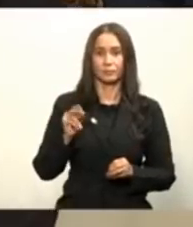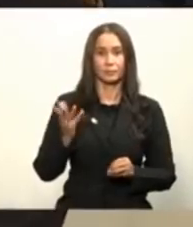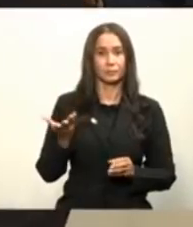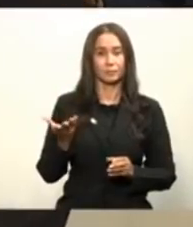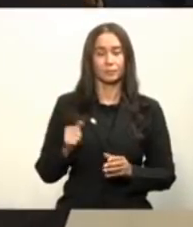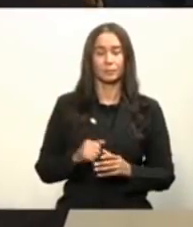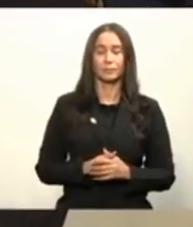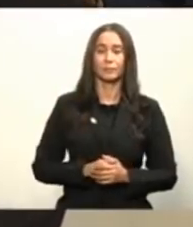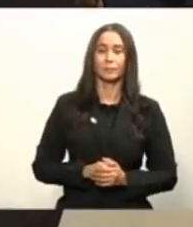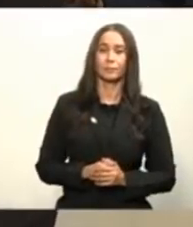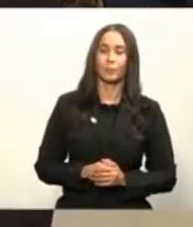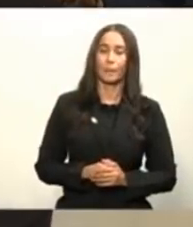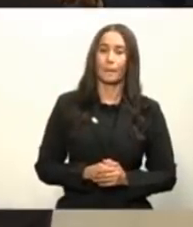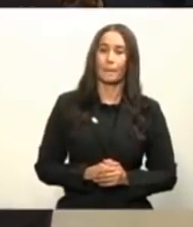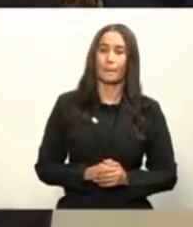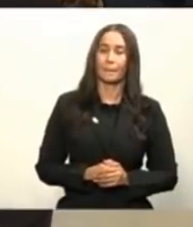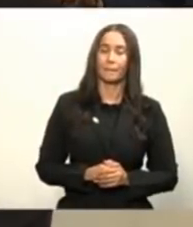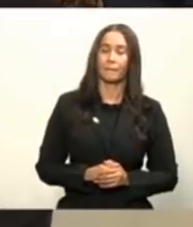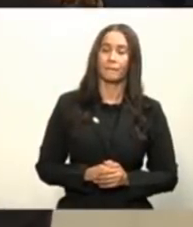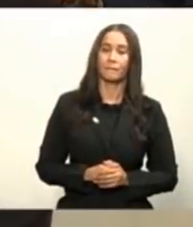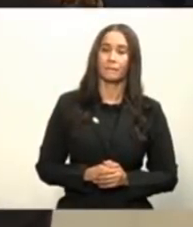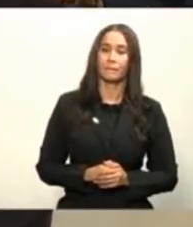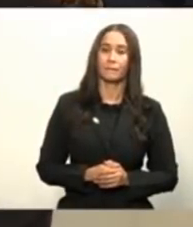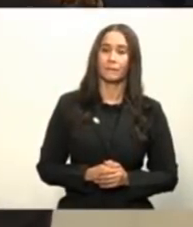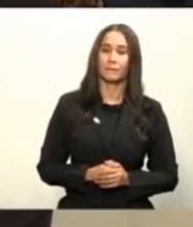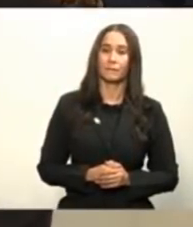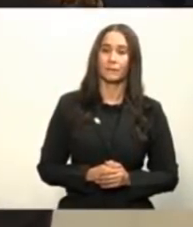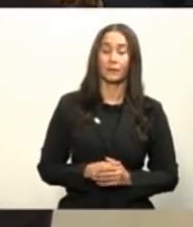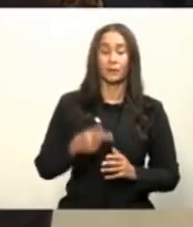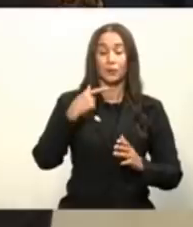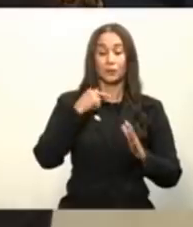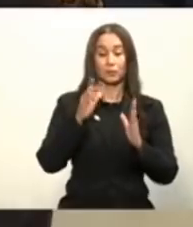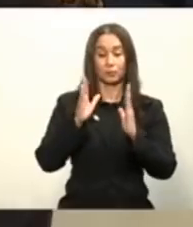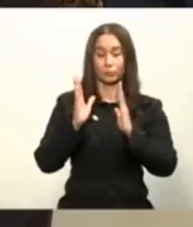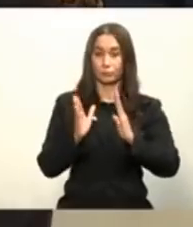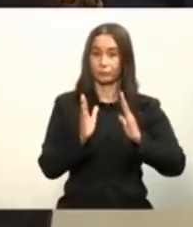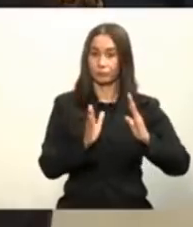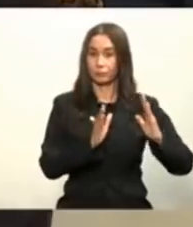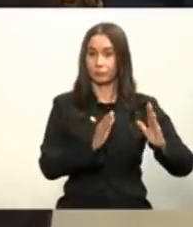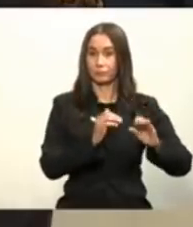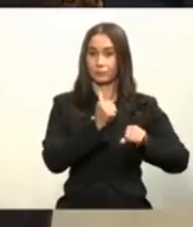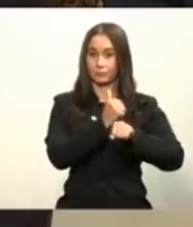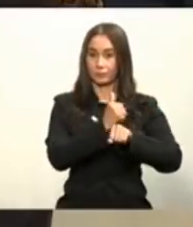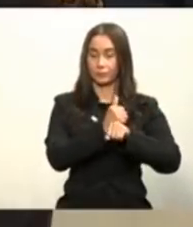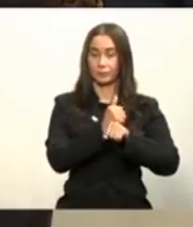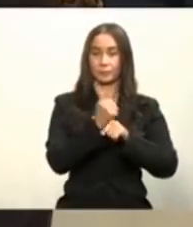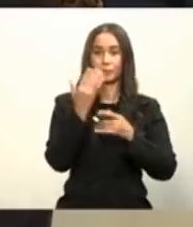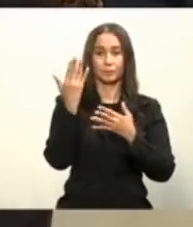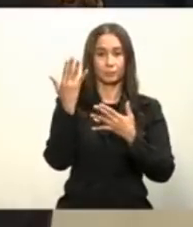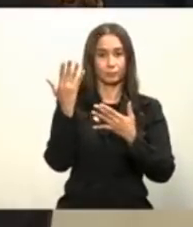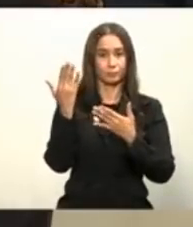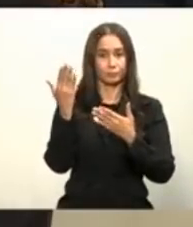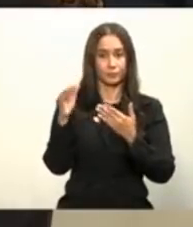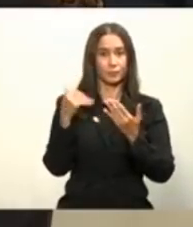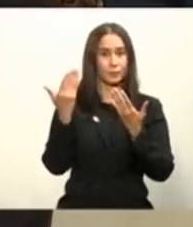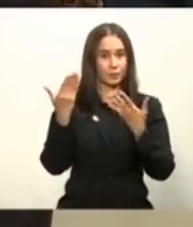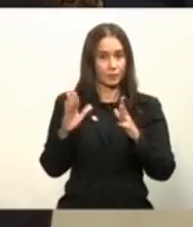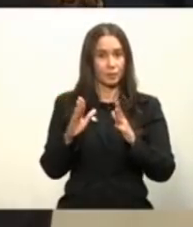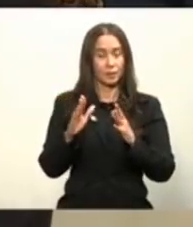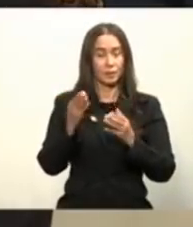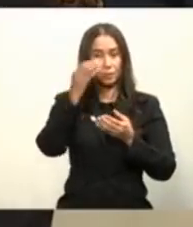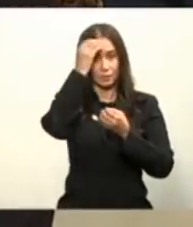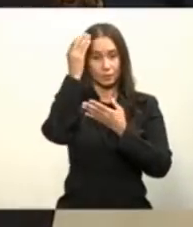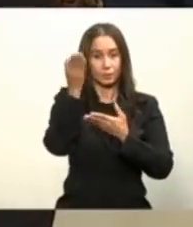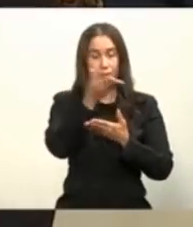según la orden en la cual nosotros teníamos establecido y es bueno que ese detalle también